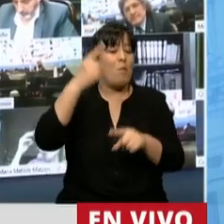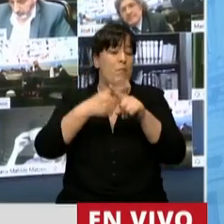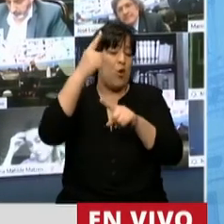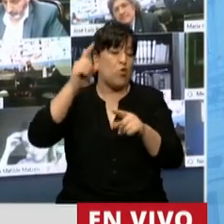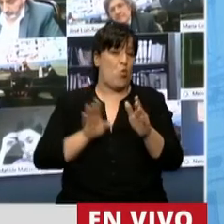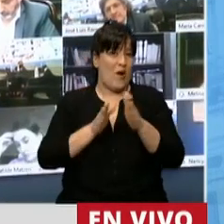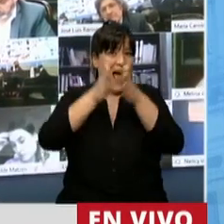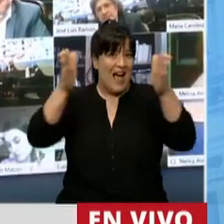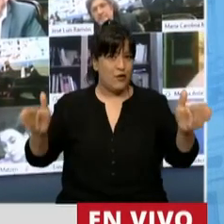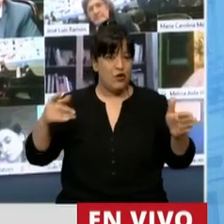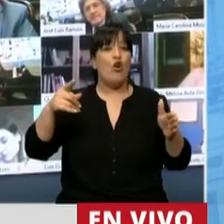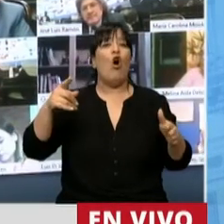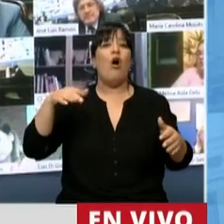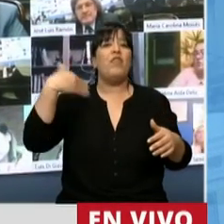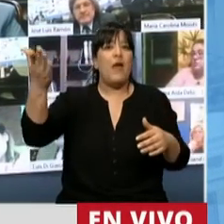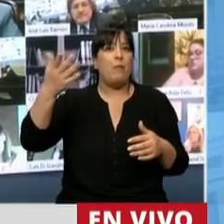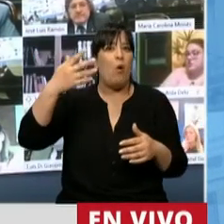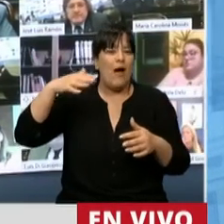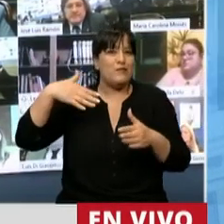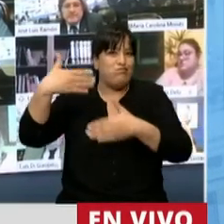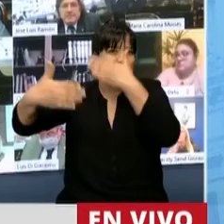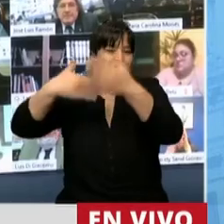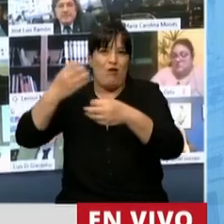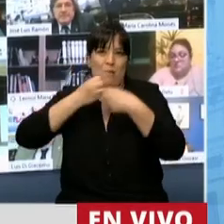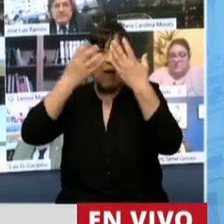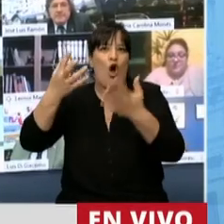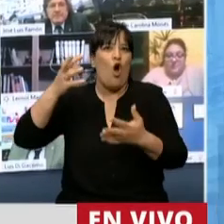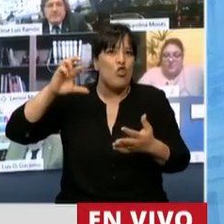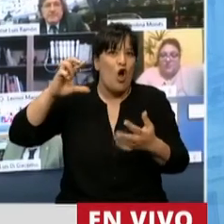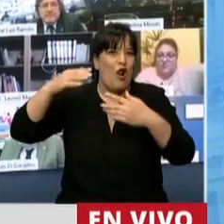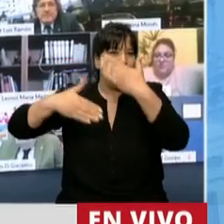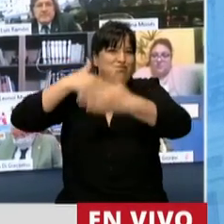para que eso se multiplique en divisas en empleo y en crecimiento de las empresas.